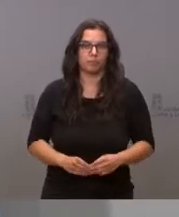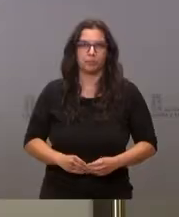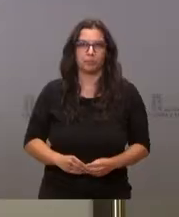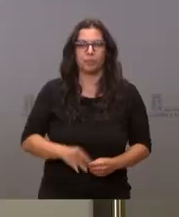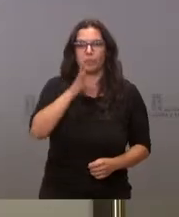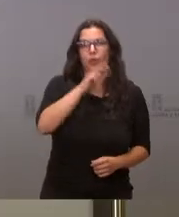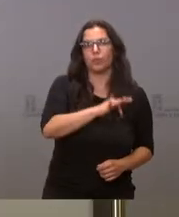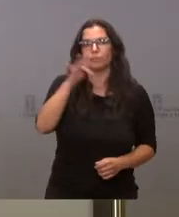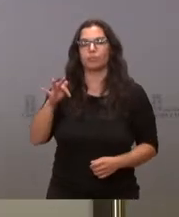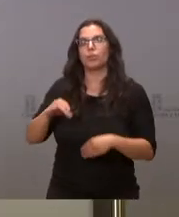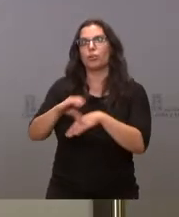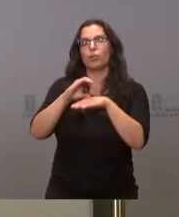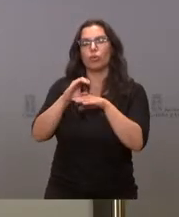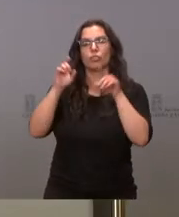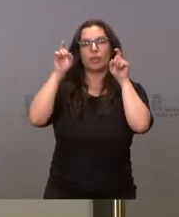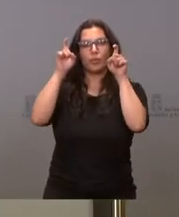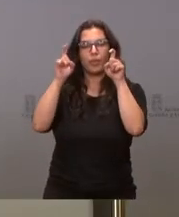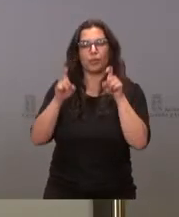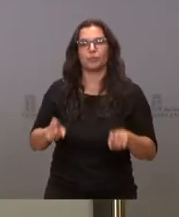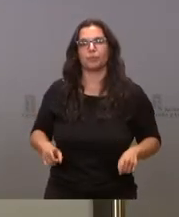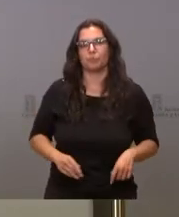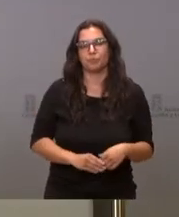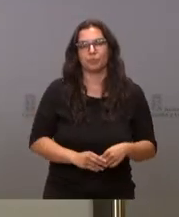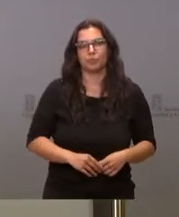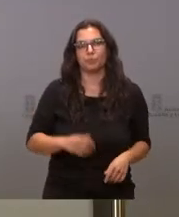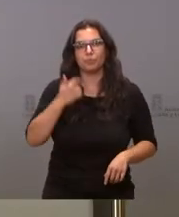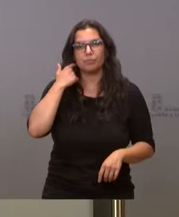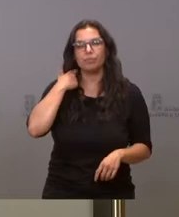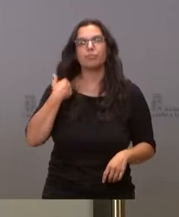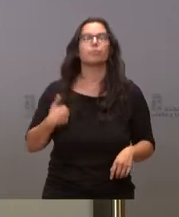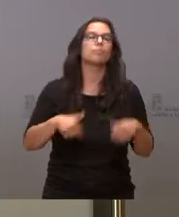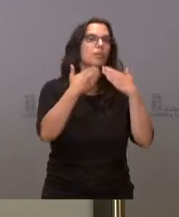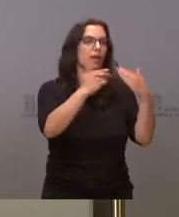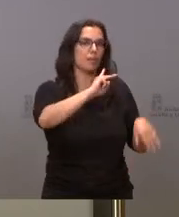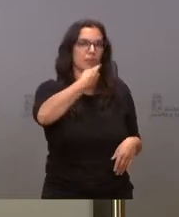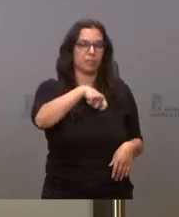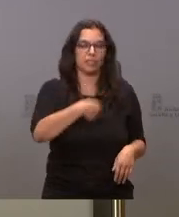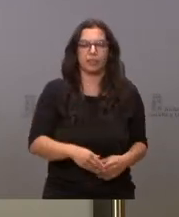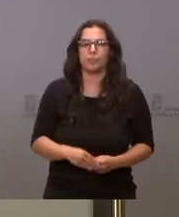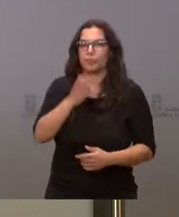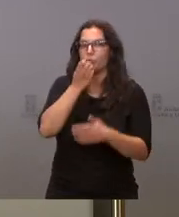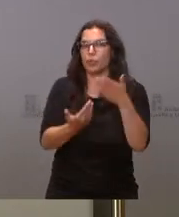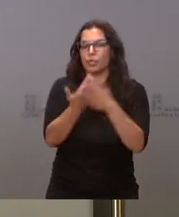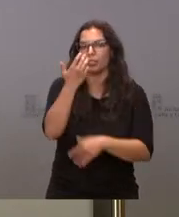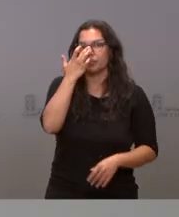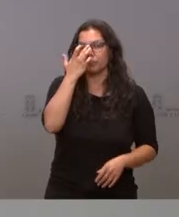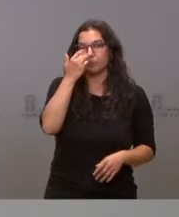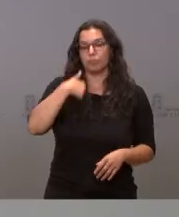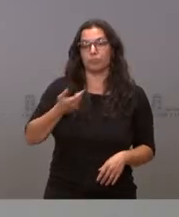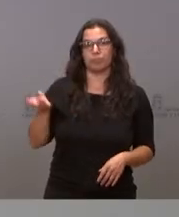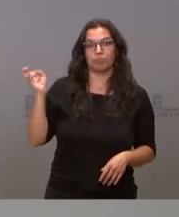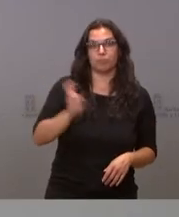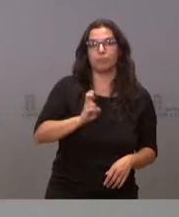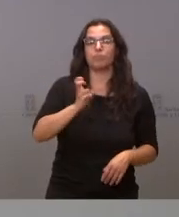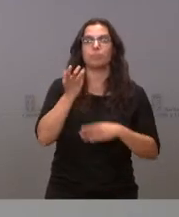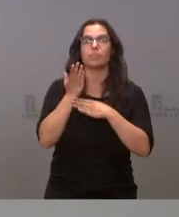Paso ahora la palabra a la consejera de Educación. Muchas gracias, vicepresidente. Buenos días. El motivo de mi comparecencia es